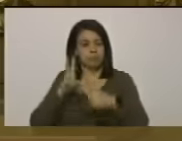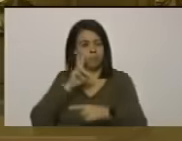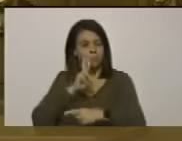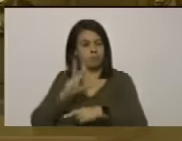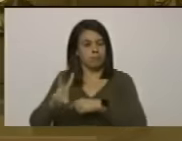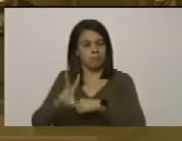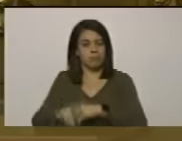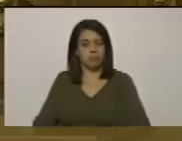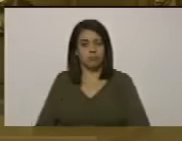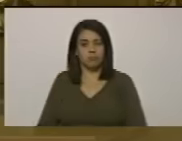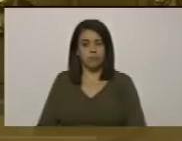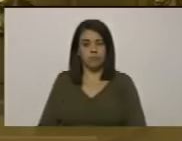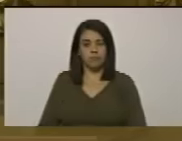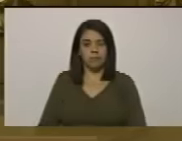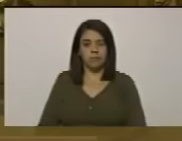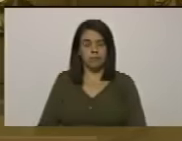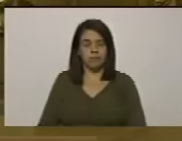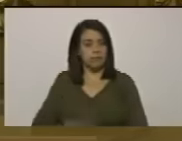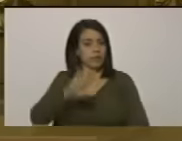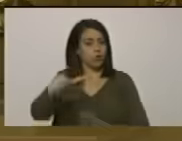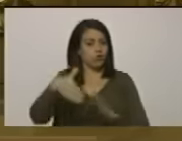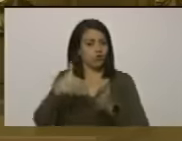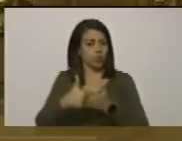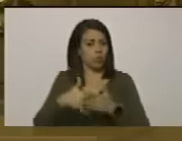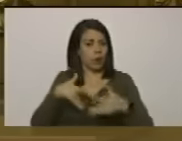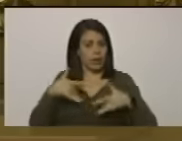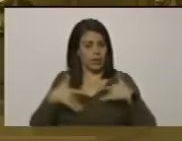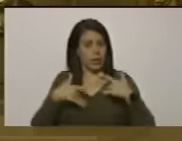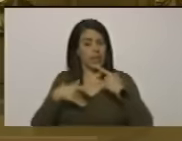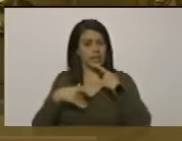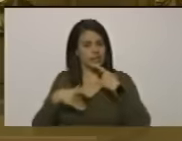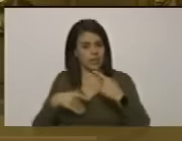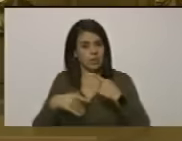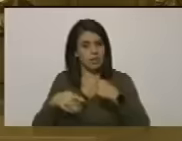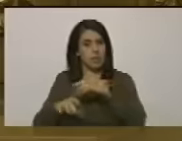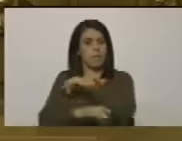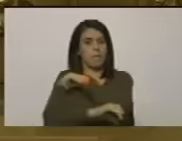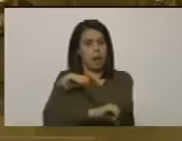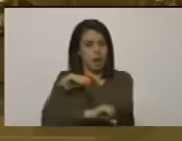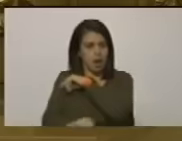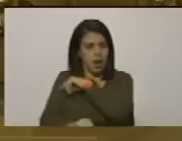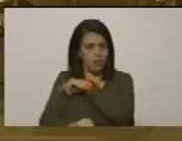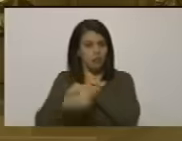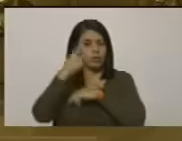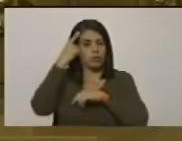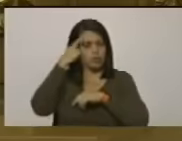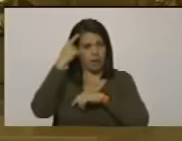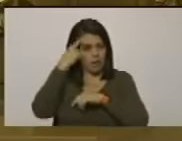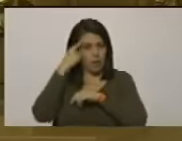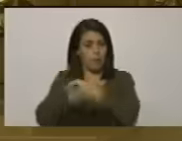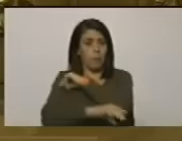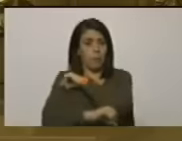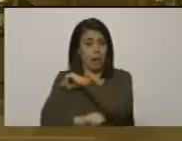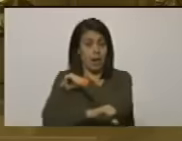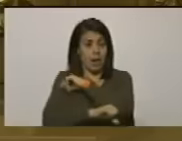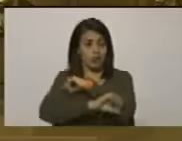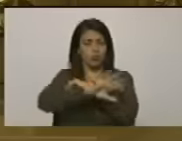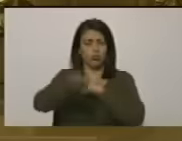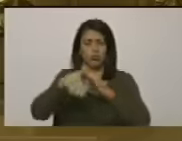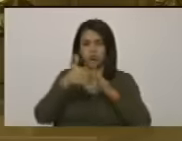y de todos los actos donde habla y nosotros sabemos que son unos delincuentes